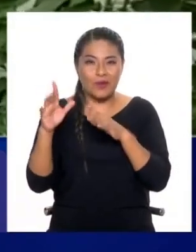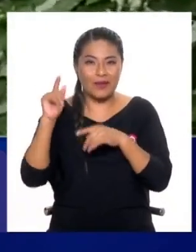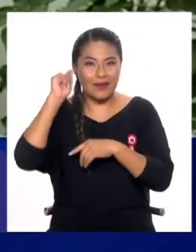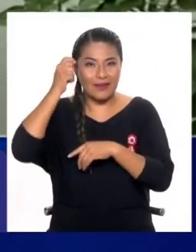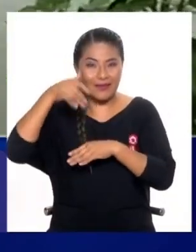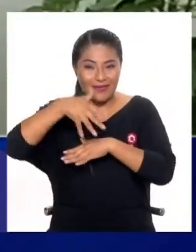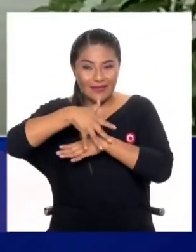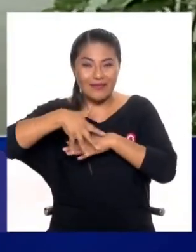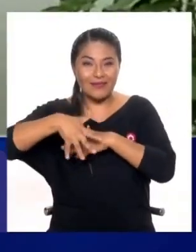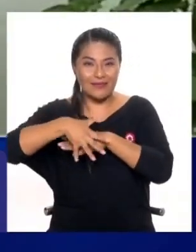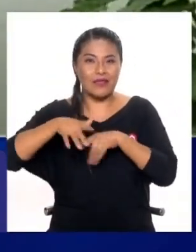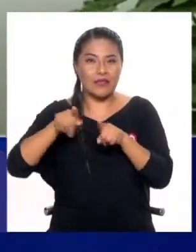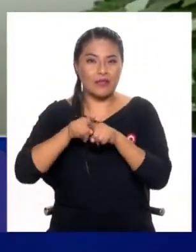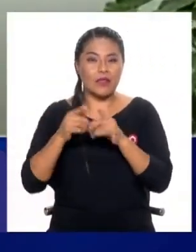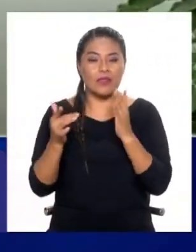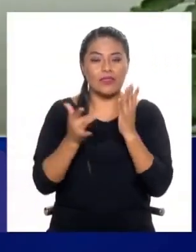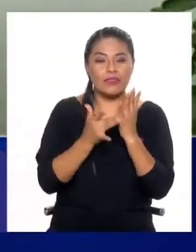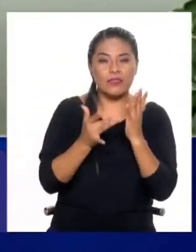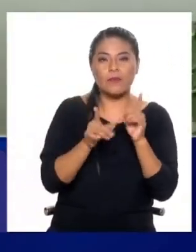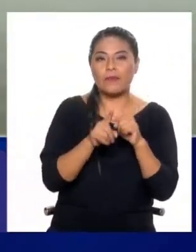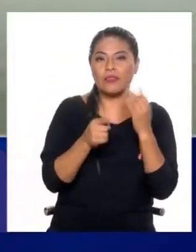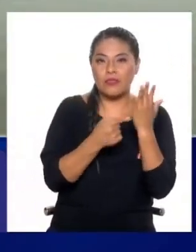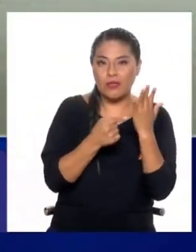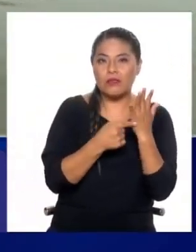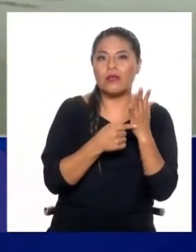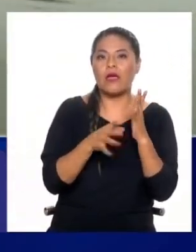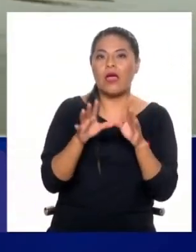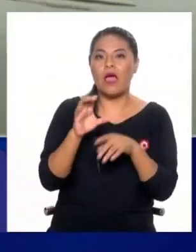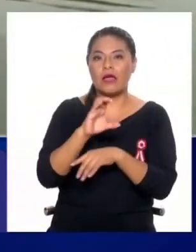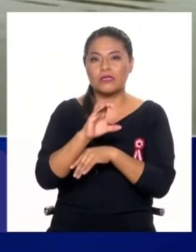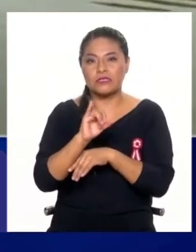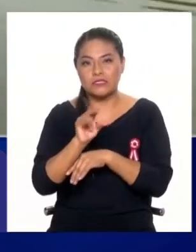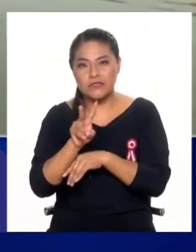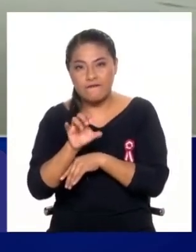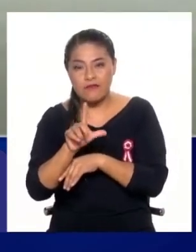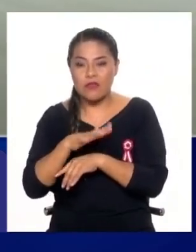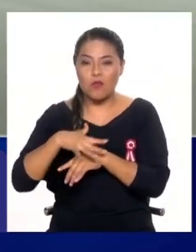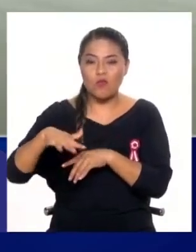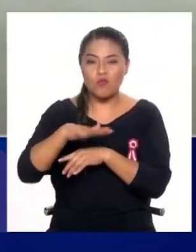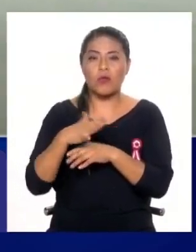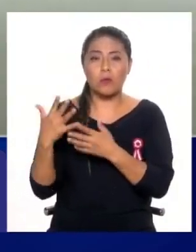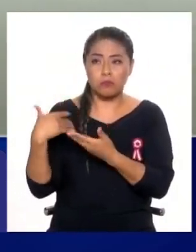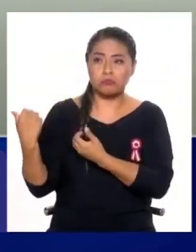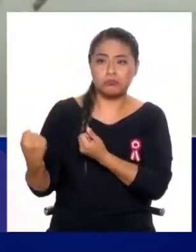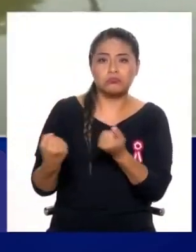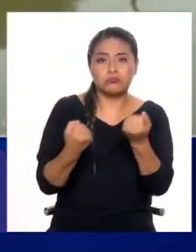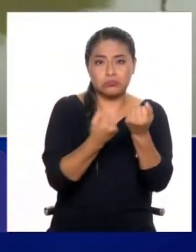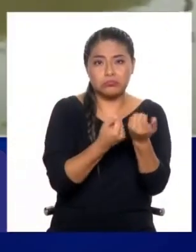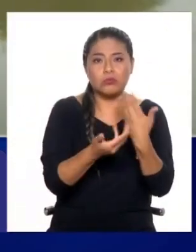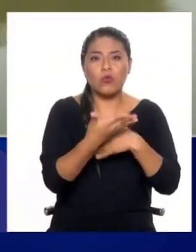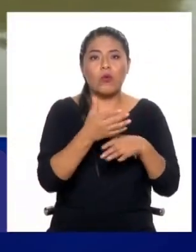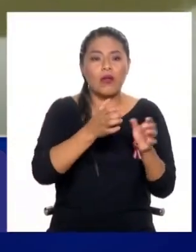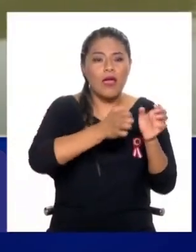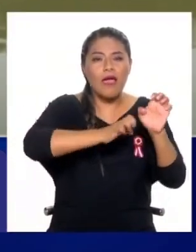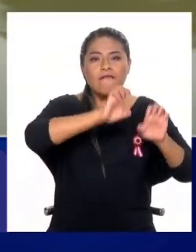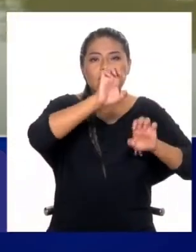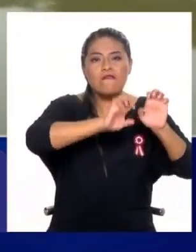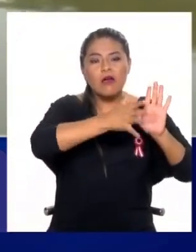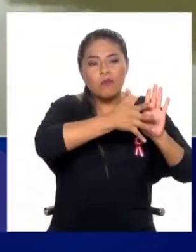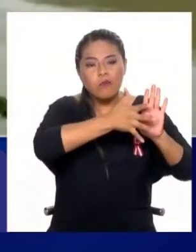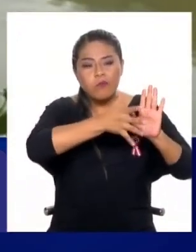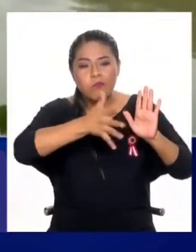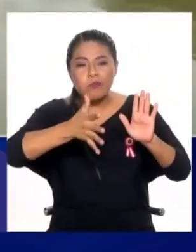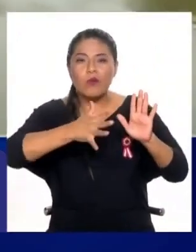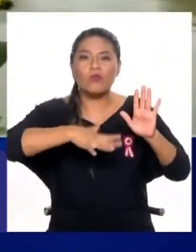asociación civil y técnica podría también apoyar en estas actividades para la evaluación de cuáles son estas áreas